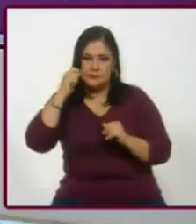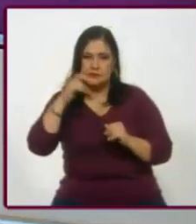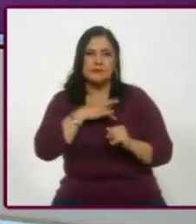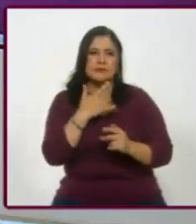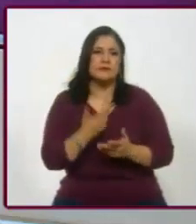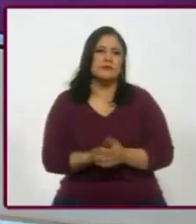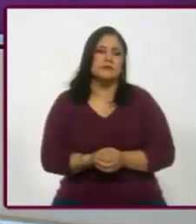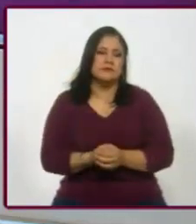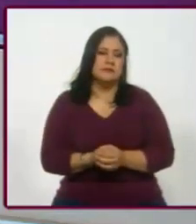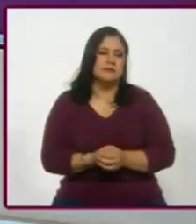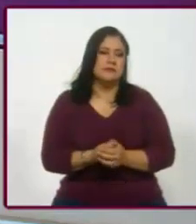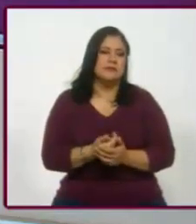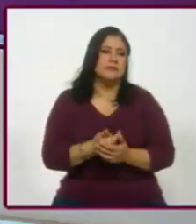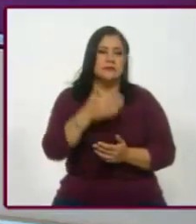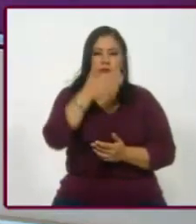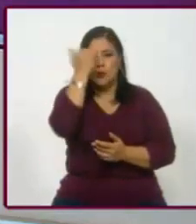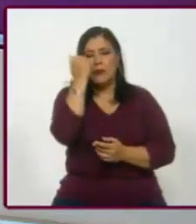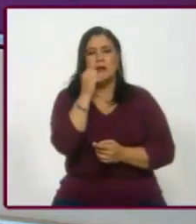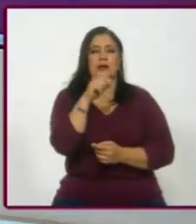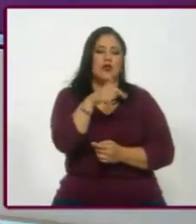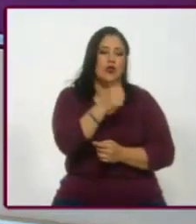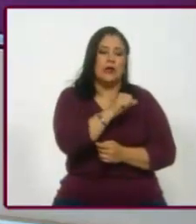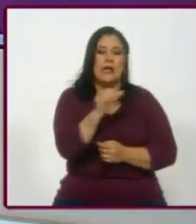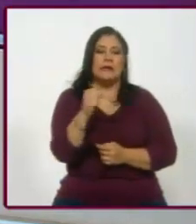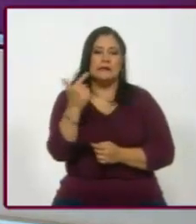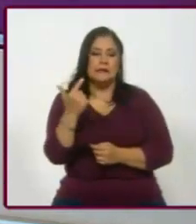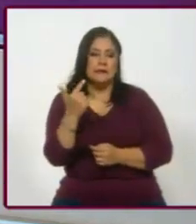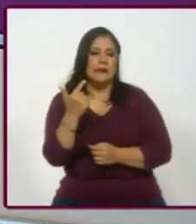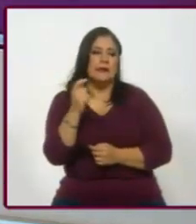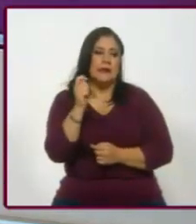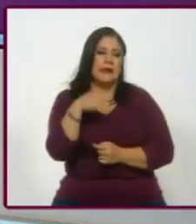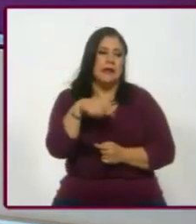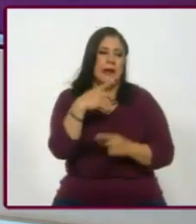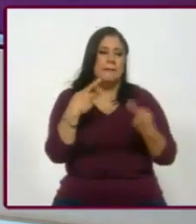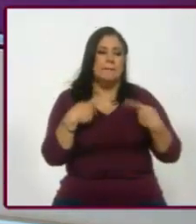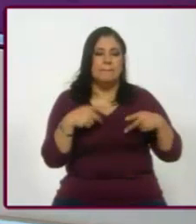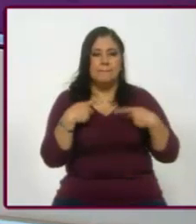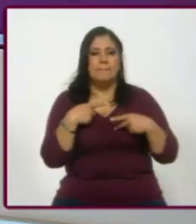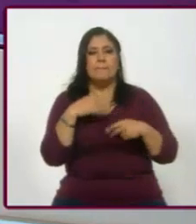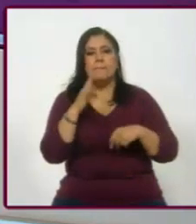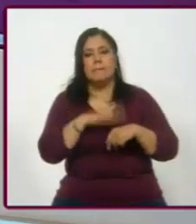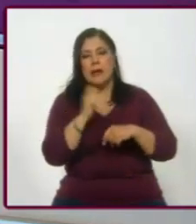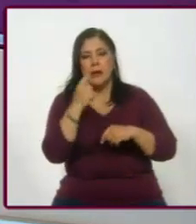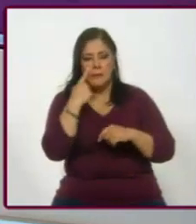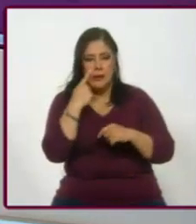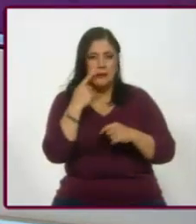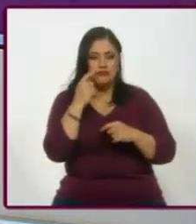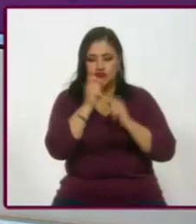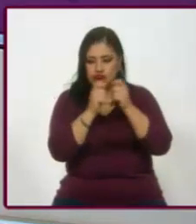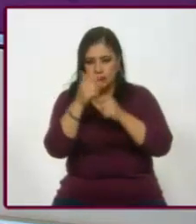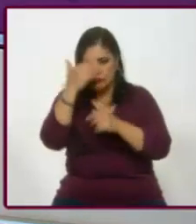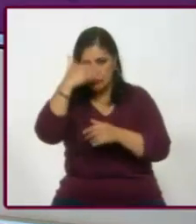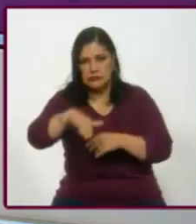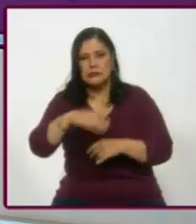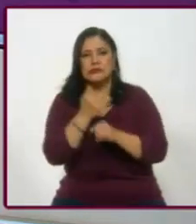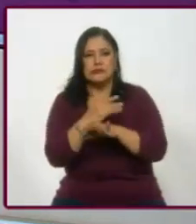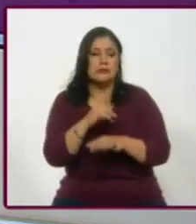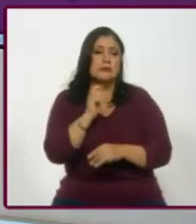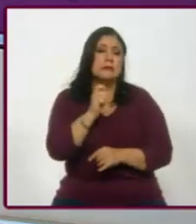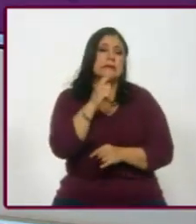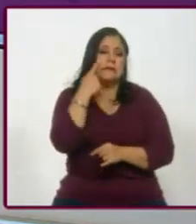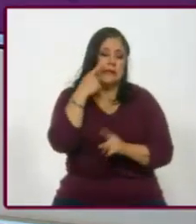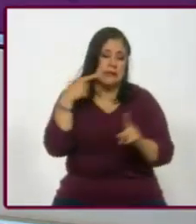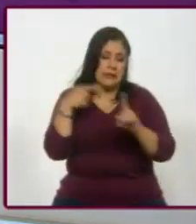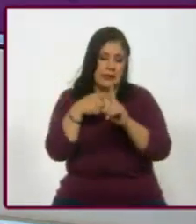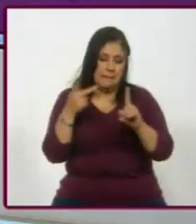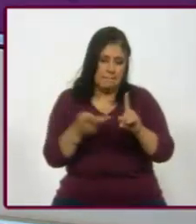sabe, baja de 12 a 7. Claro, quiere decir que está... Que la gente cada vez está teniendo más posición. Ahora, esto es planteada la pregunta,